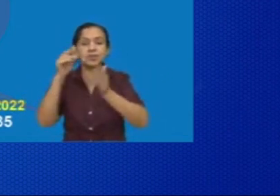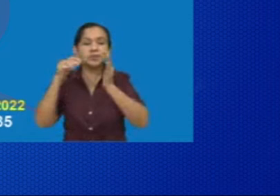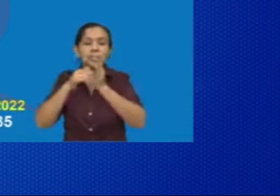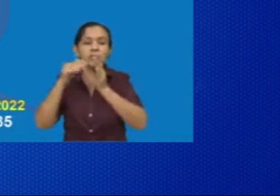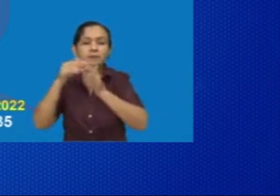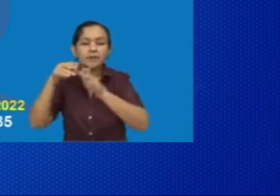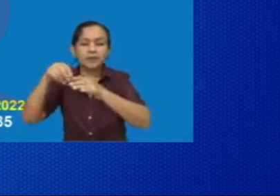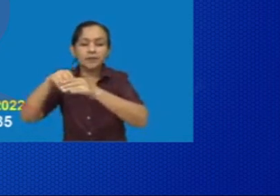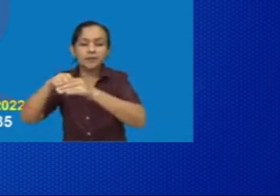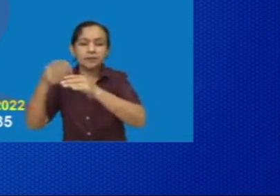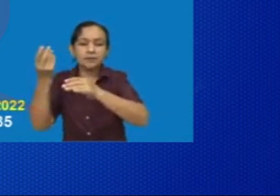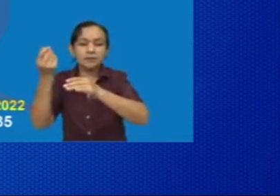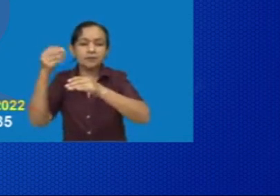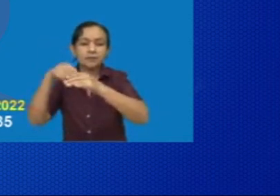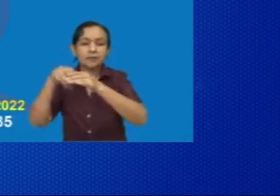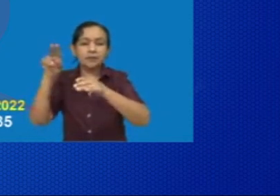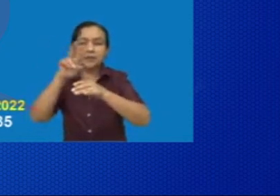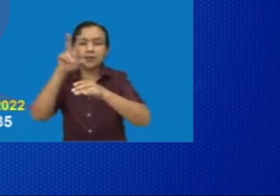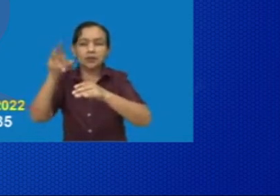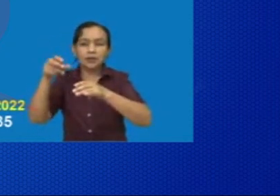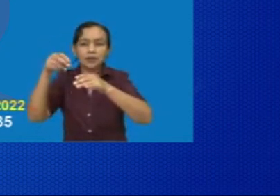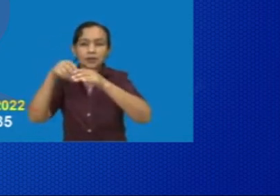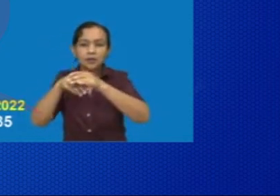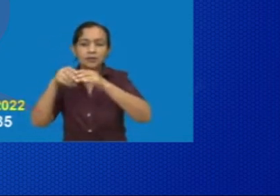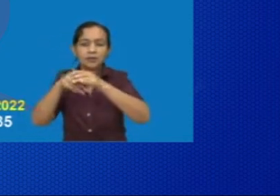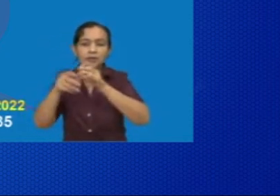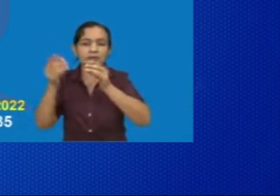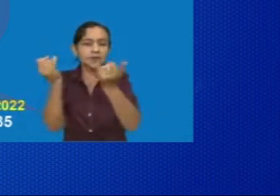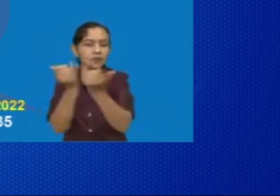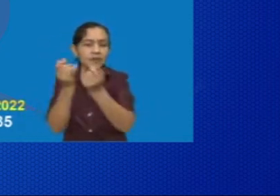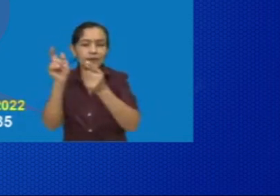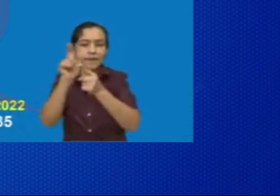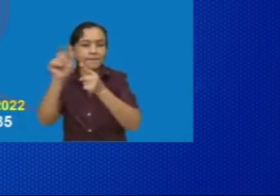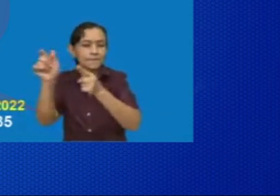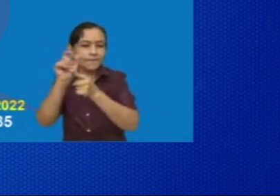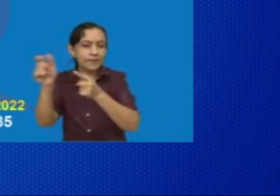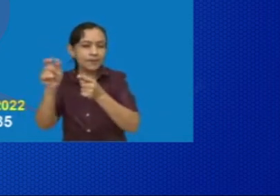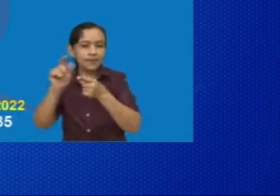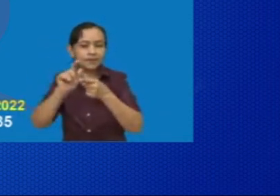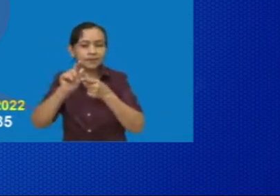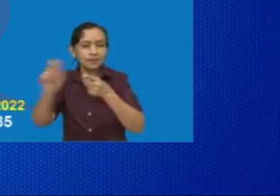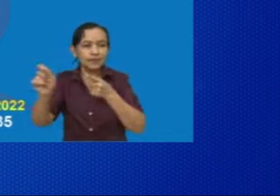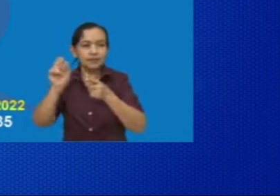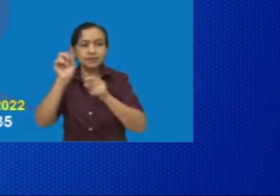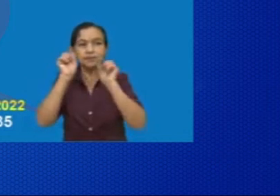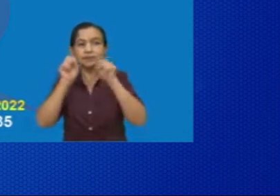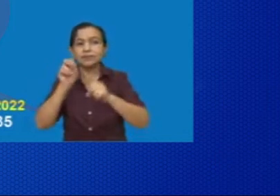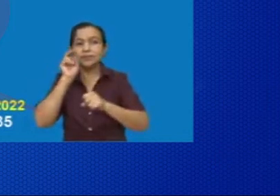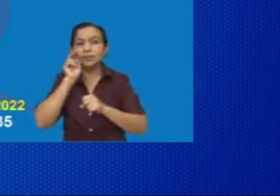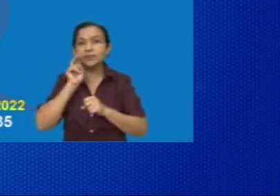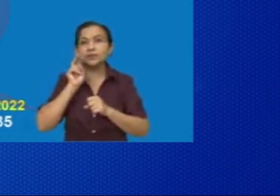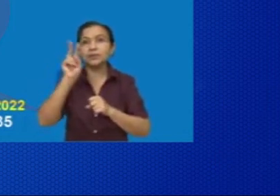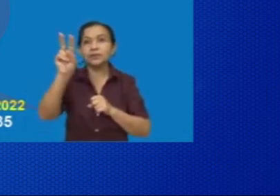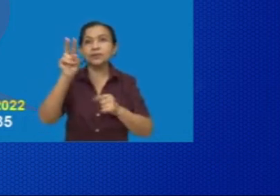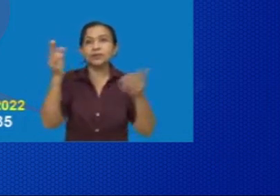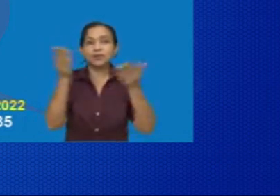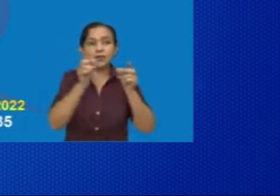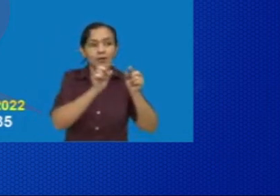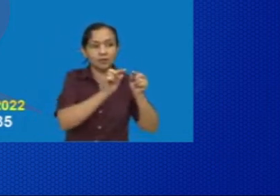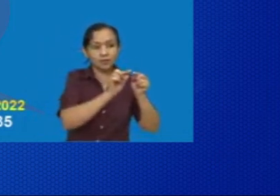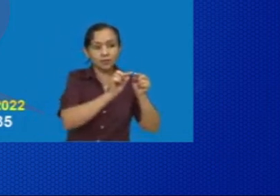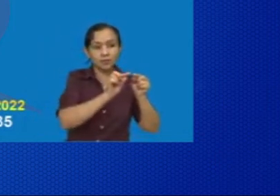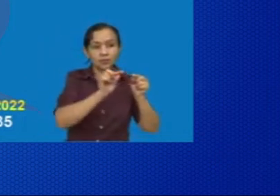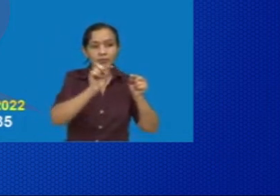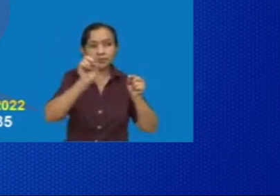de Córdoba. ¿Por este mismo periodo? Por este mismo periodo y vos podés observar ahí la curva de crecimiento de